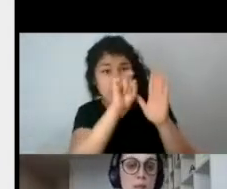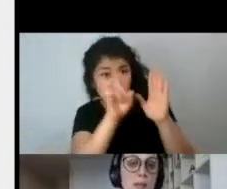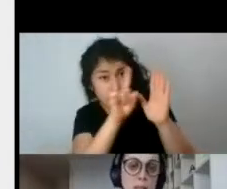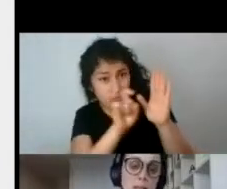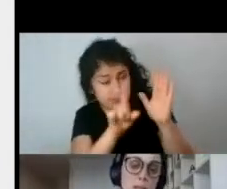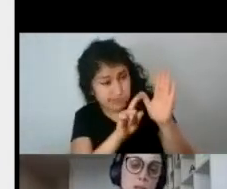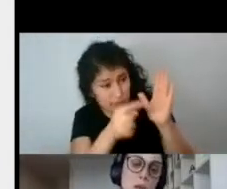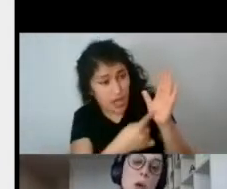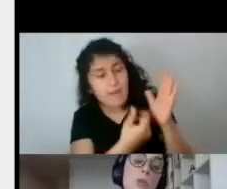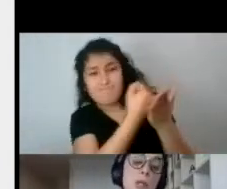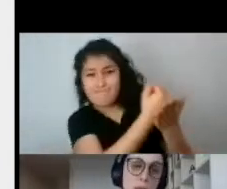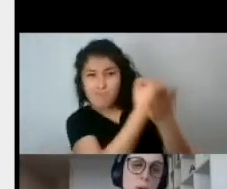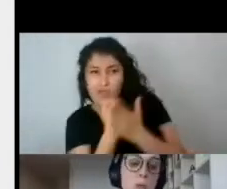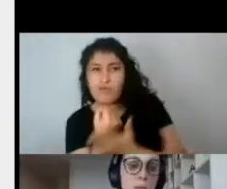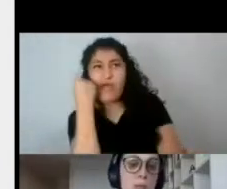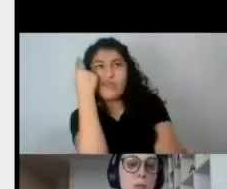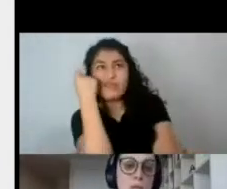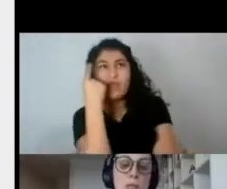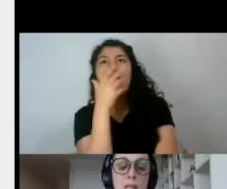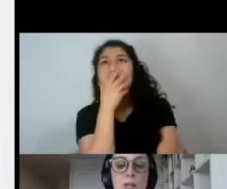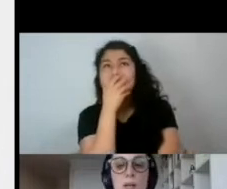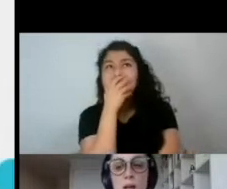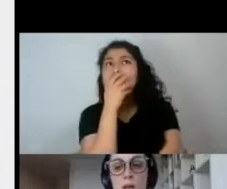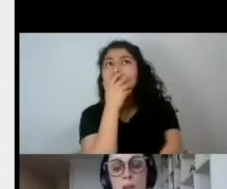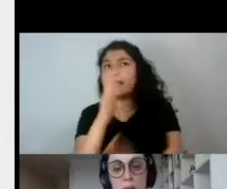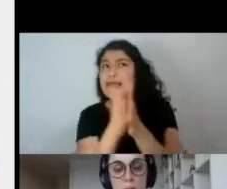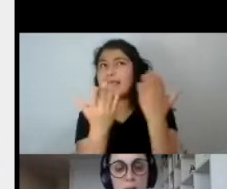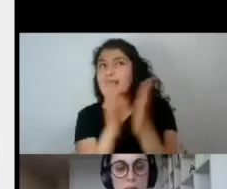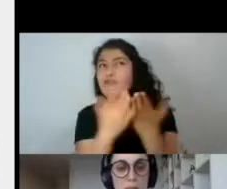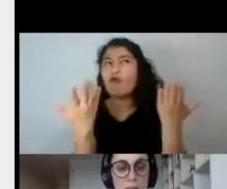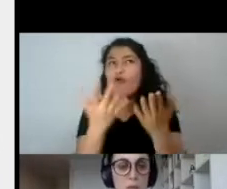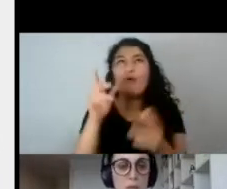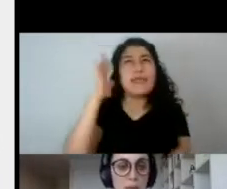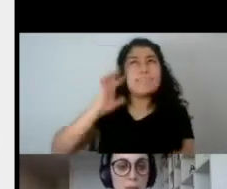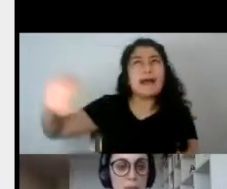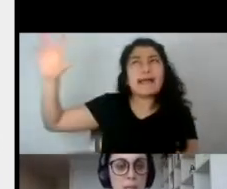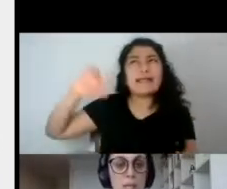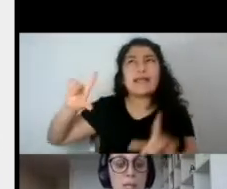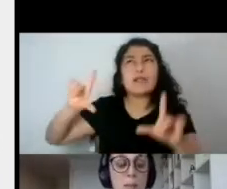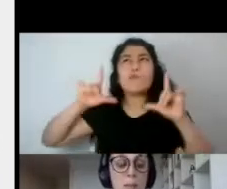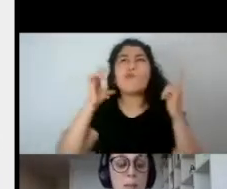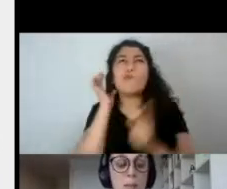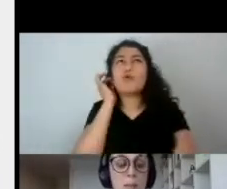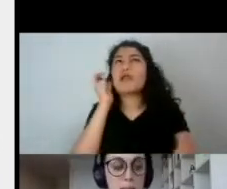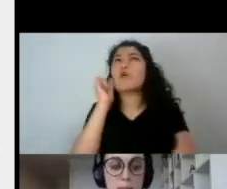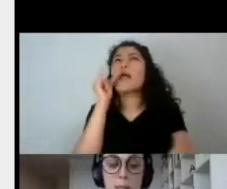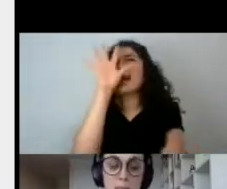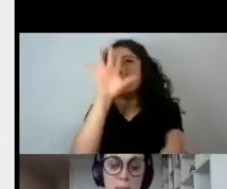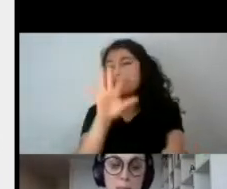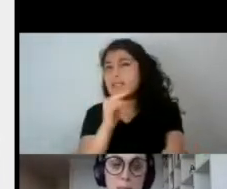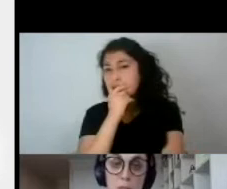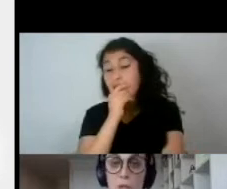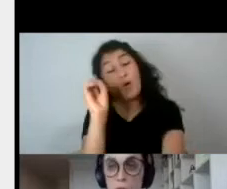perspectiva de género, cómo se están construyendo estos imaginarios en las novelas para adolescentes y jóvenes. También las imágenes que